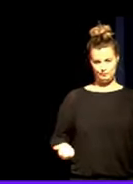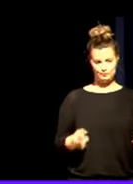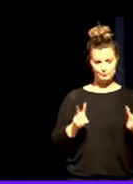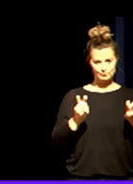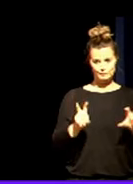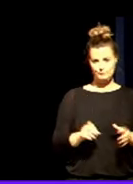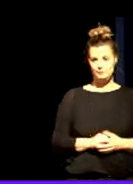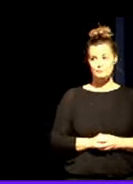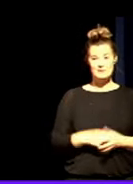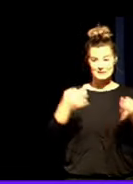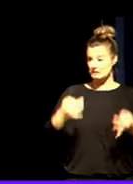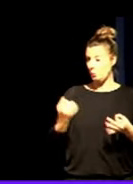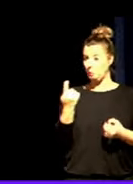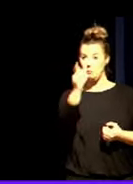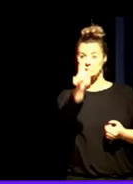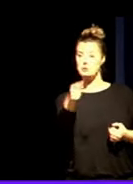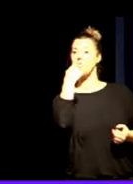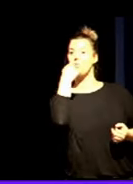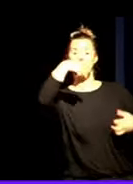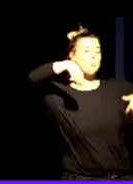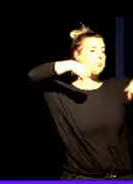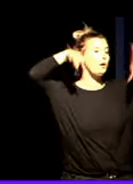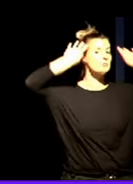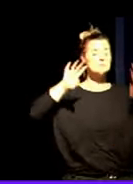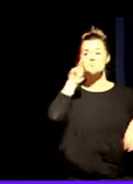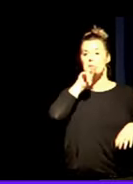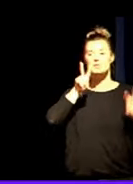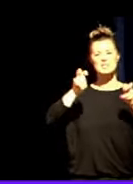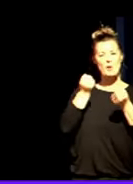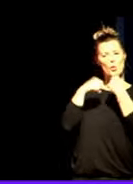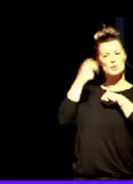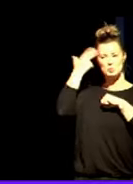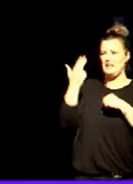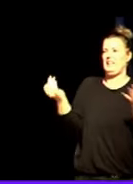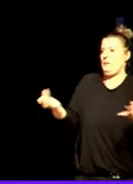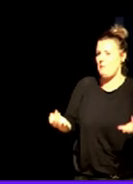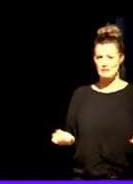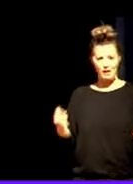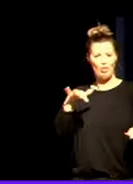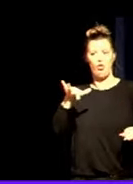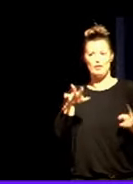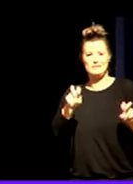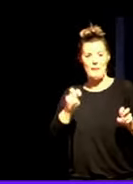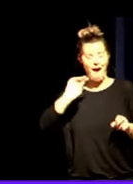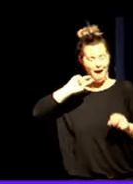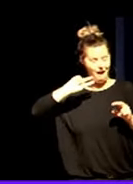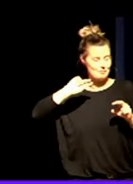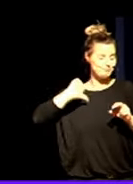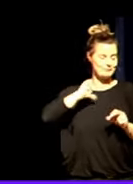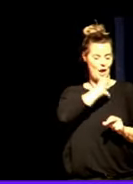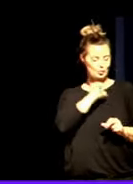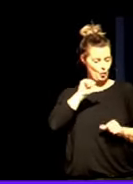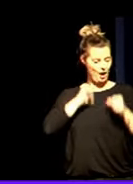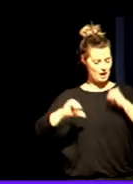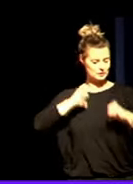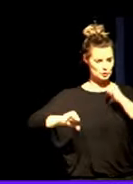Seguro que hay alguna persona de las que estáis aquí que dice bueno, está hablando de la conducta suicida y qué pasa y dónde caen las autolesiones, no las autolesiones que tan